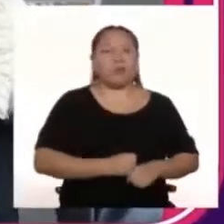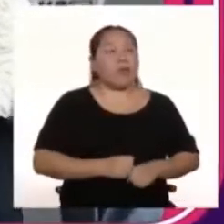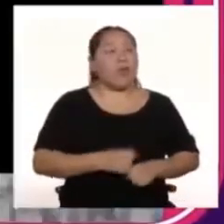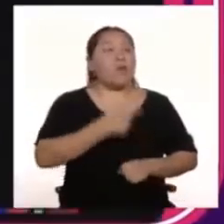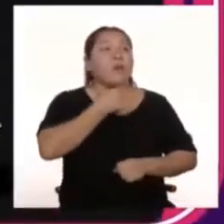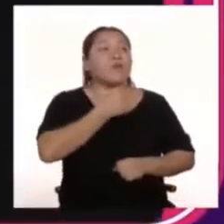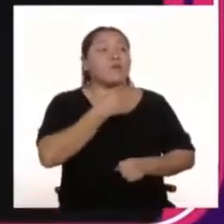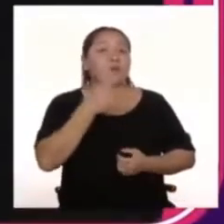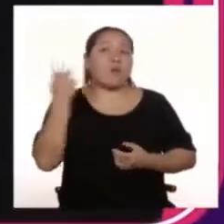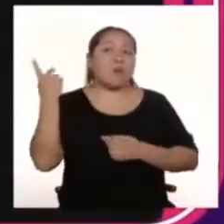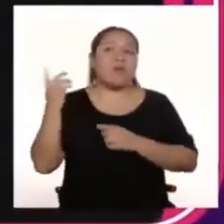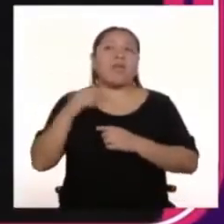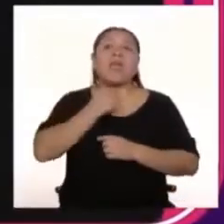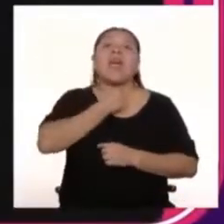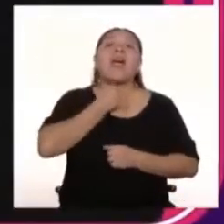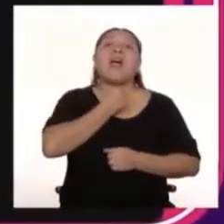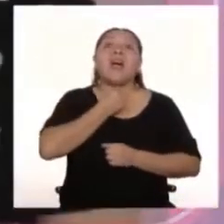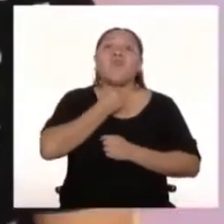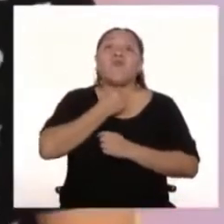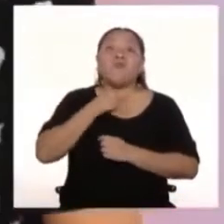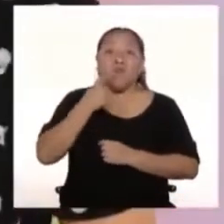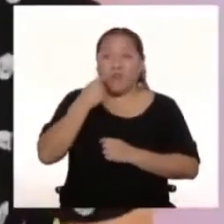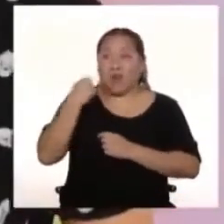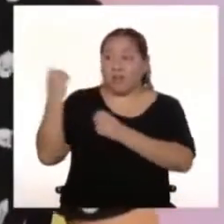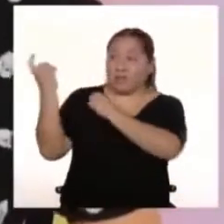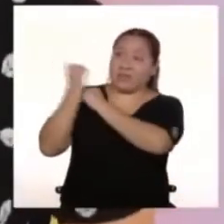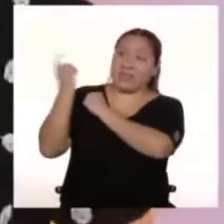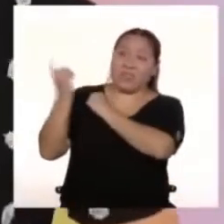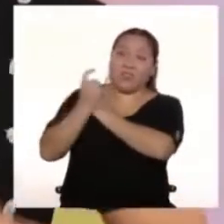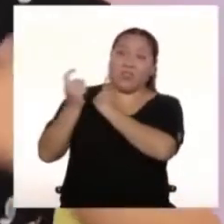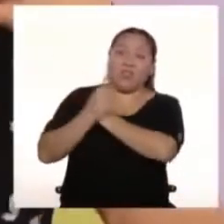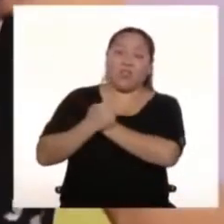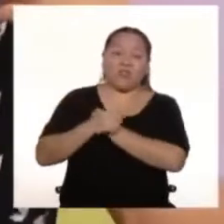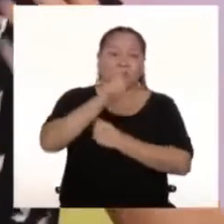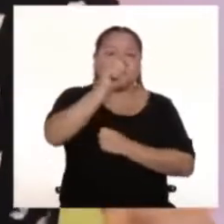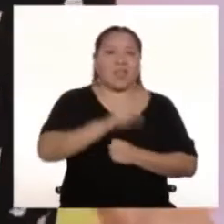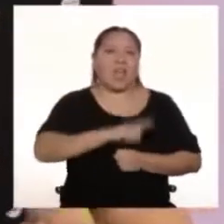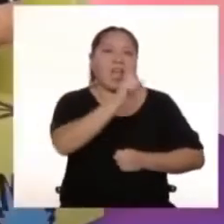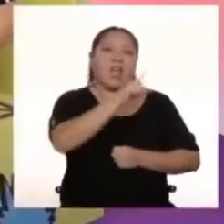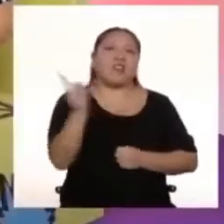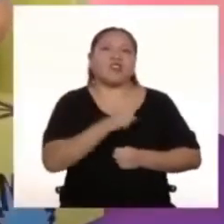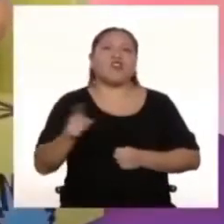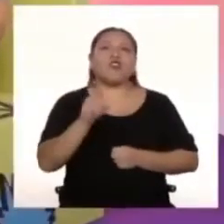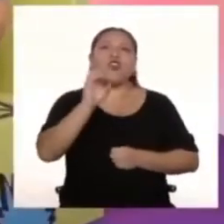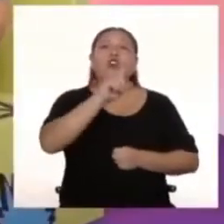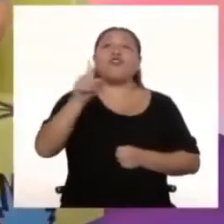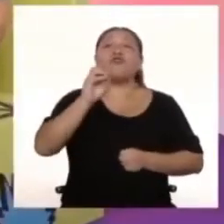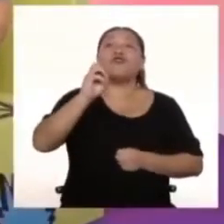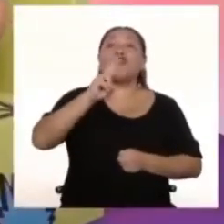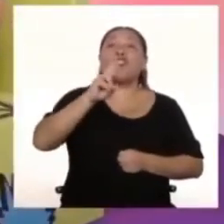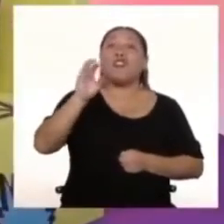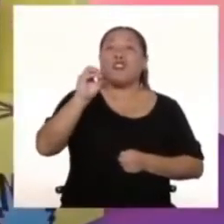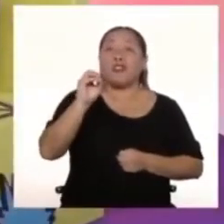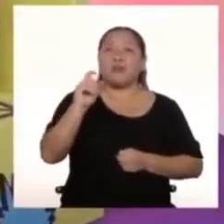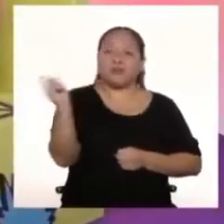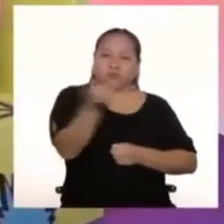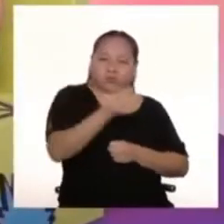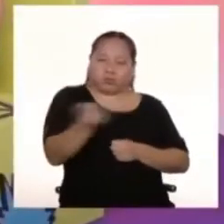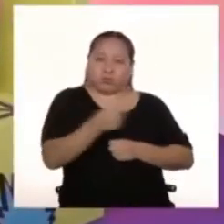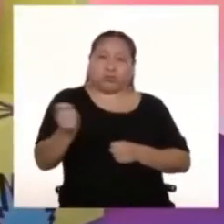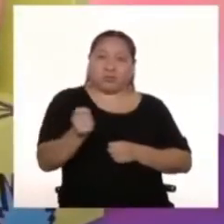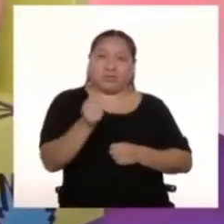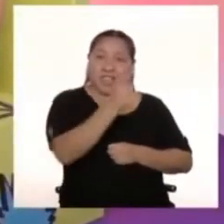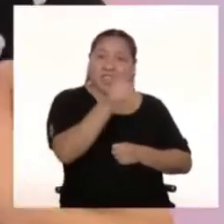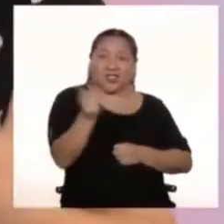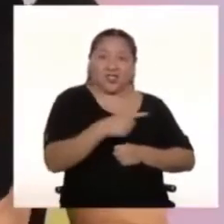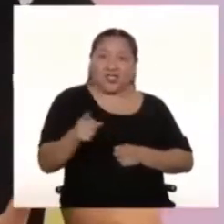abuelo, en realidad Mi abuelo me mostró el personaje del zorro Esta que tenía una serie antiquísima Y me encantó